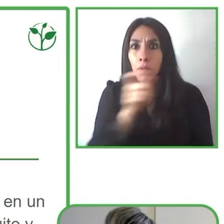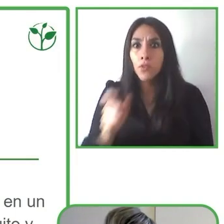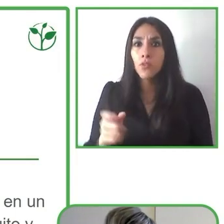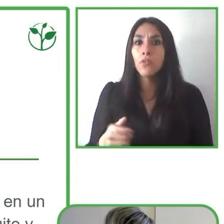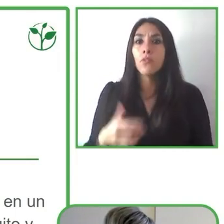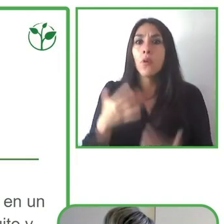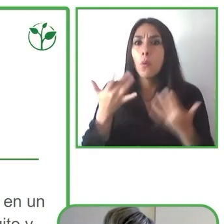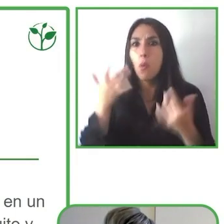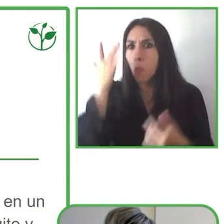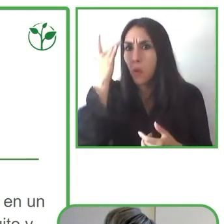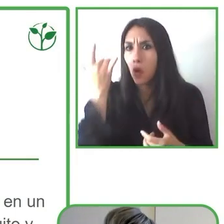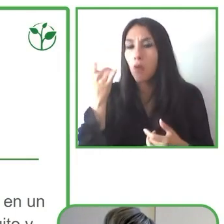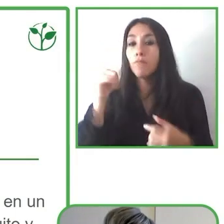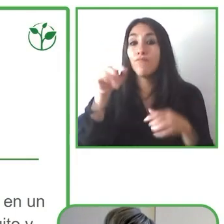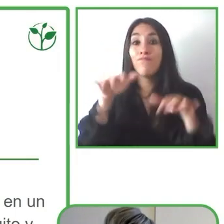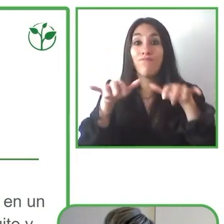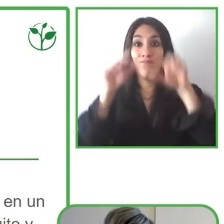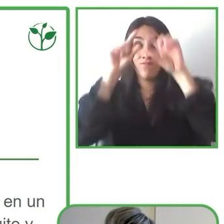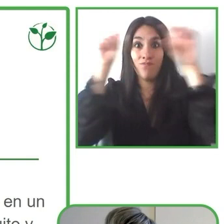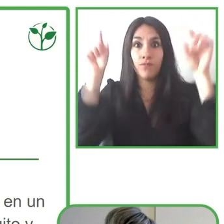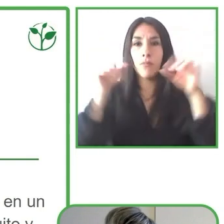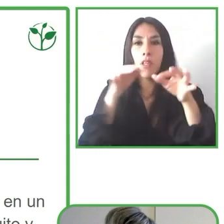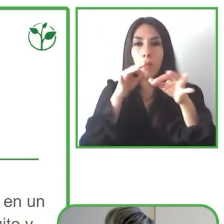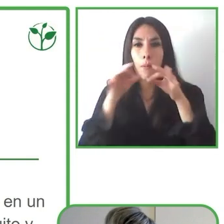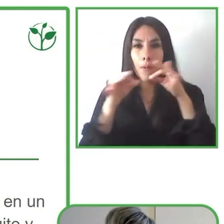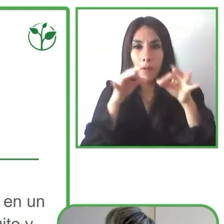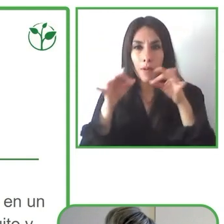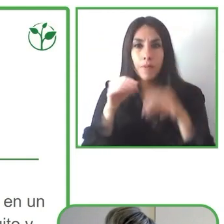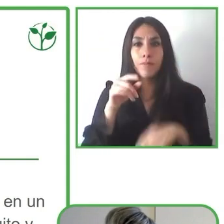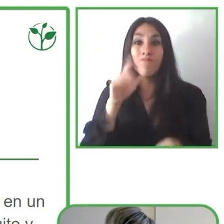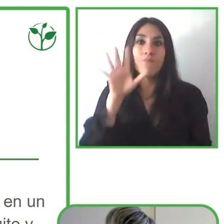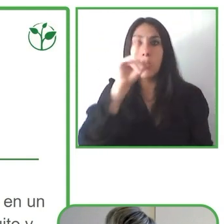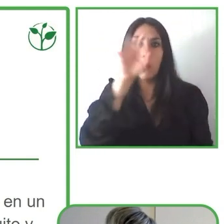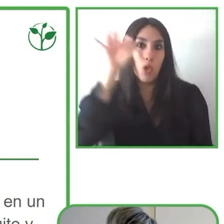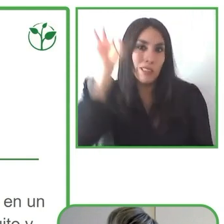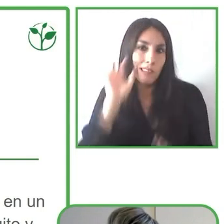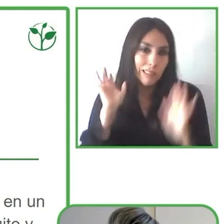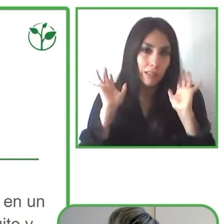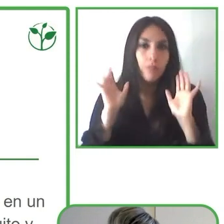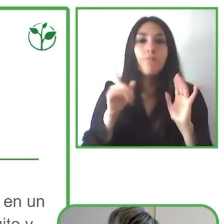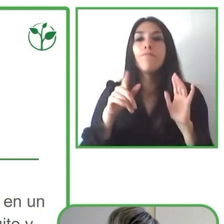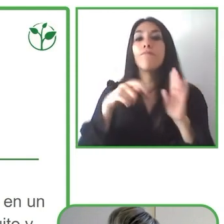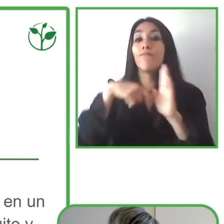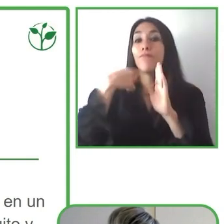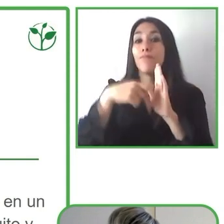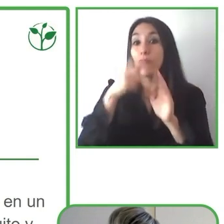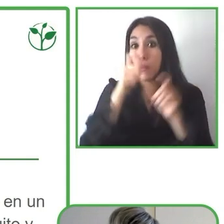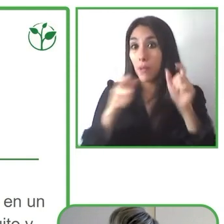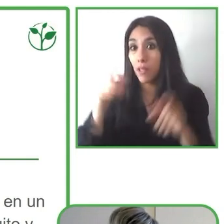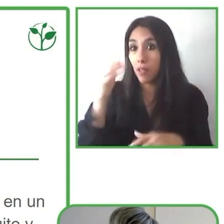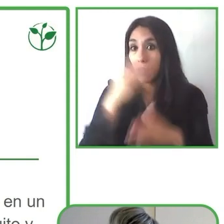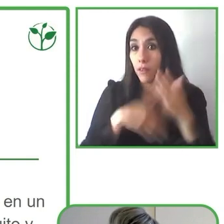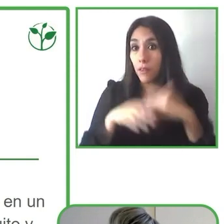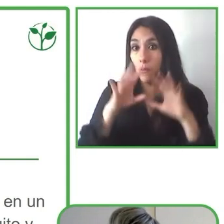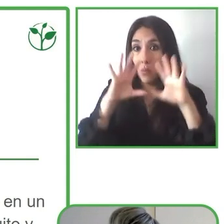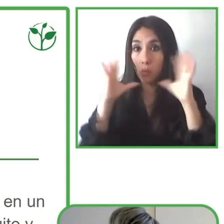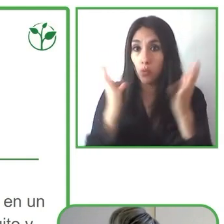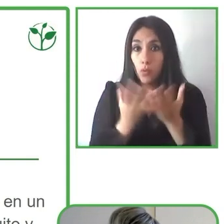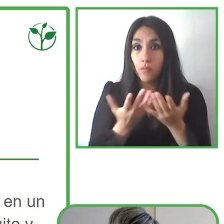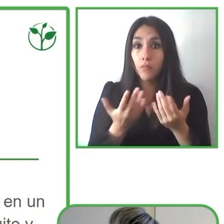% de la población mundial con discapacidad vive en regiones